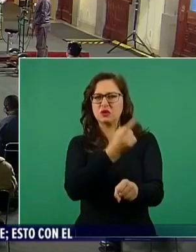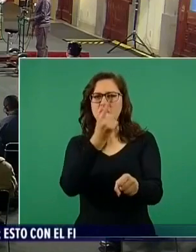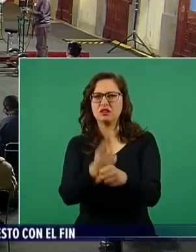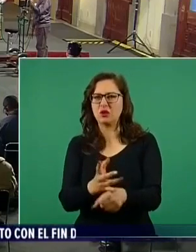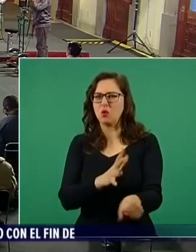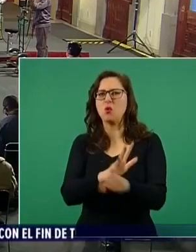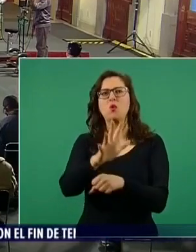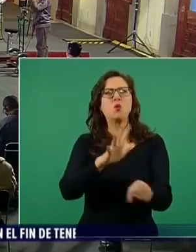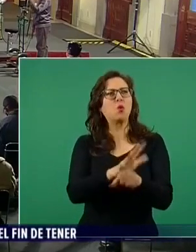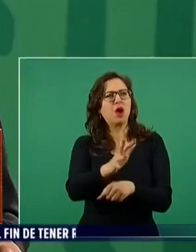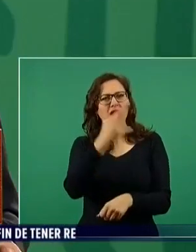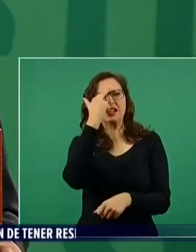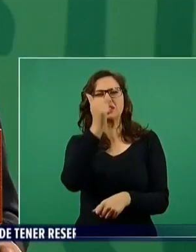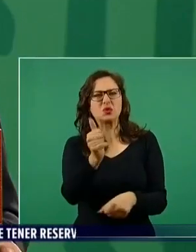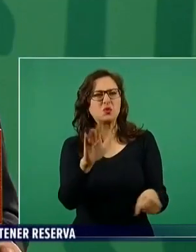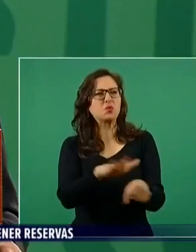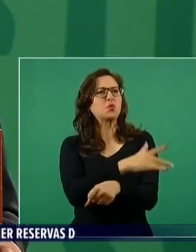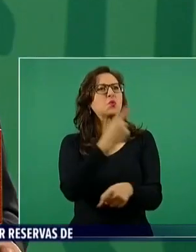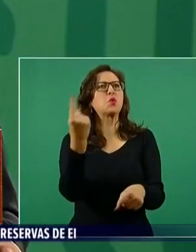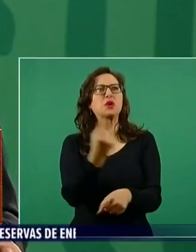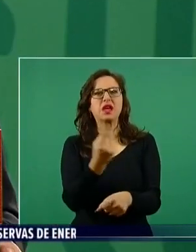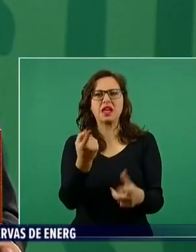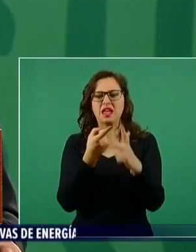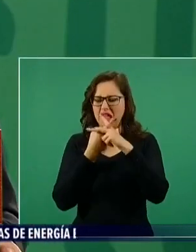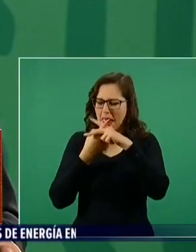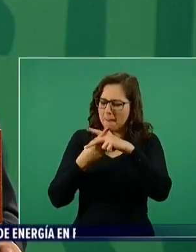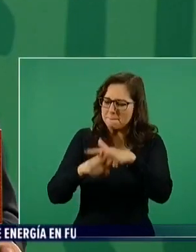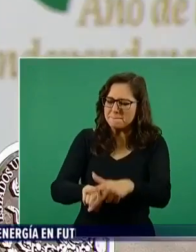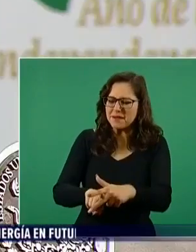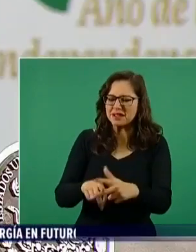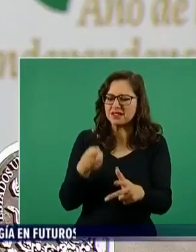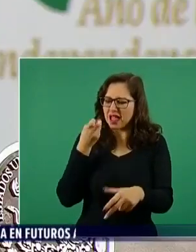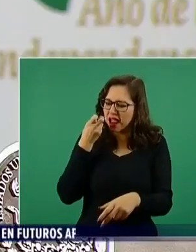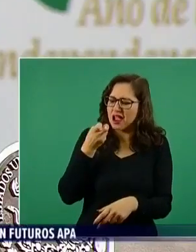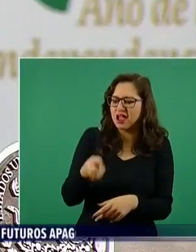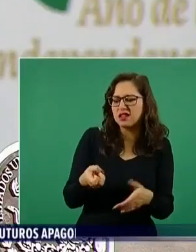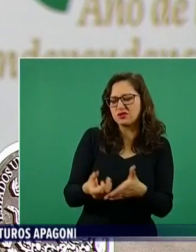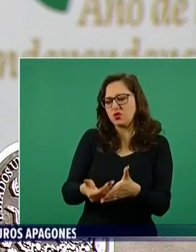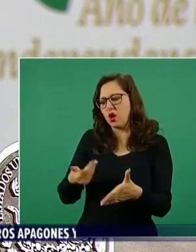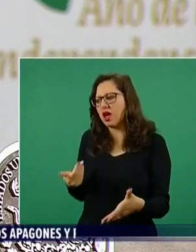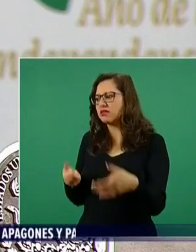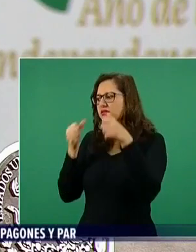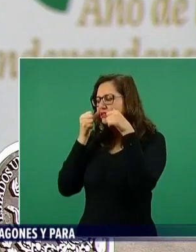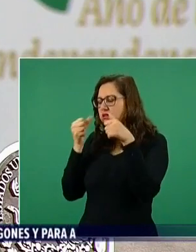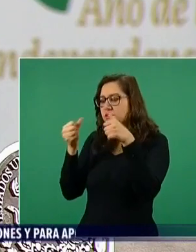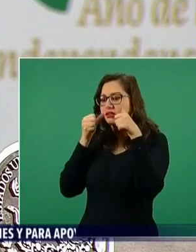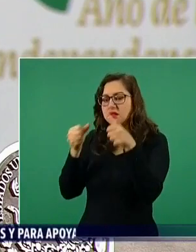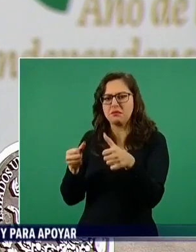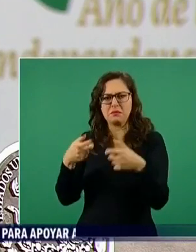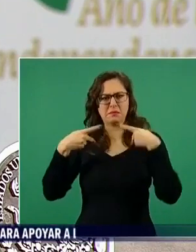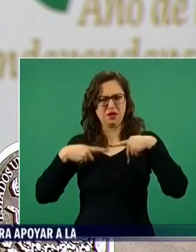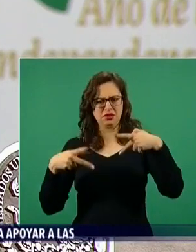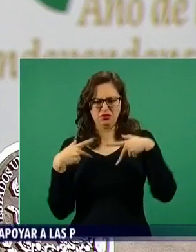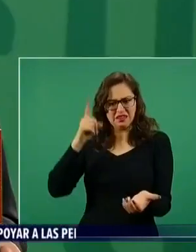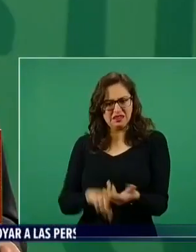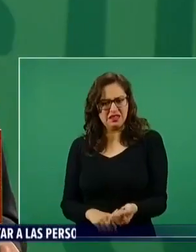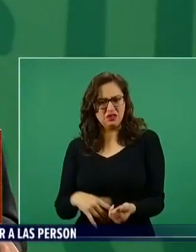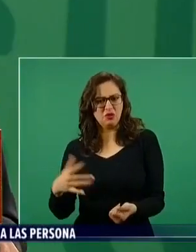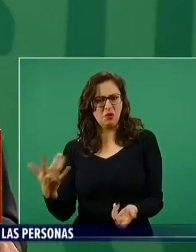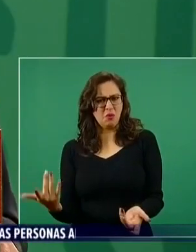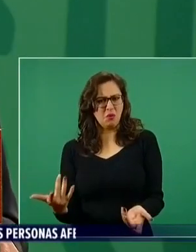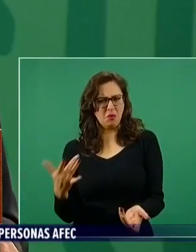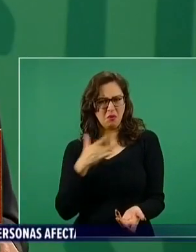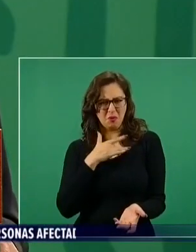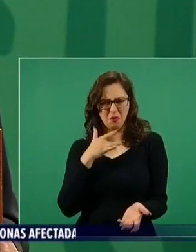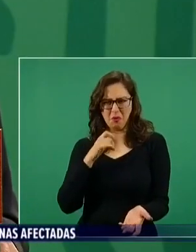Porque no nacemos malos, no somos malos por